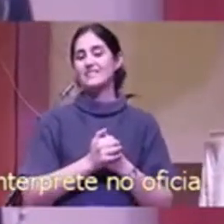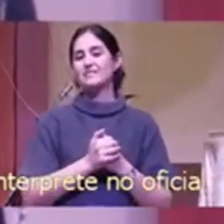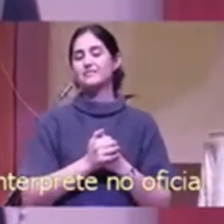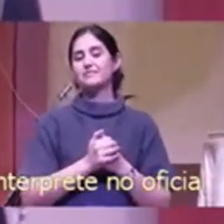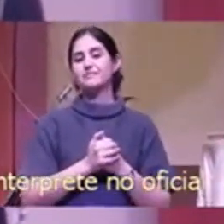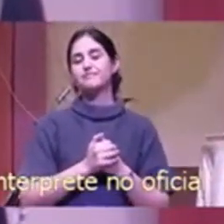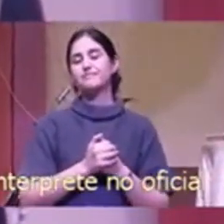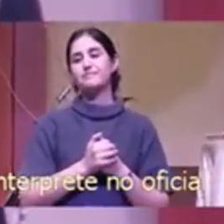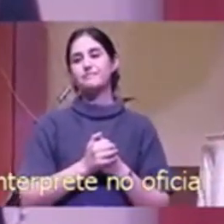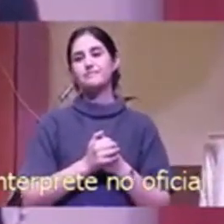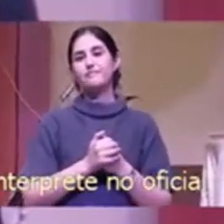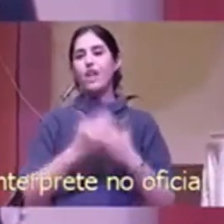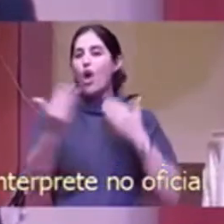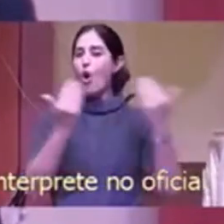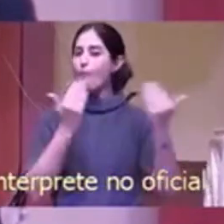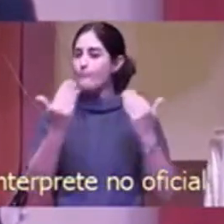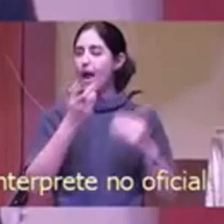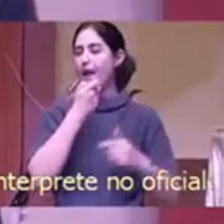Vos, como cristiano,